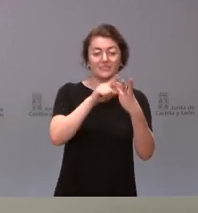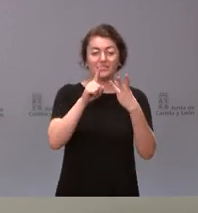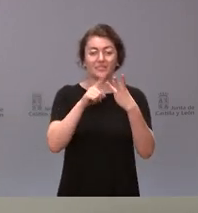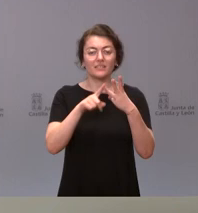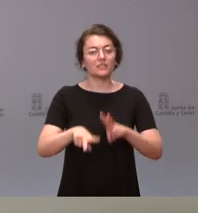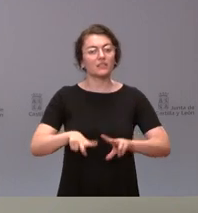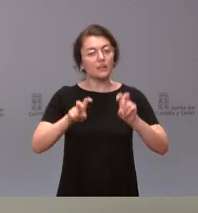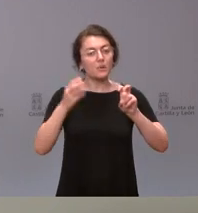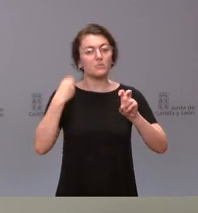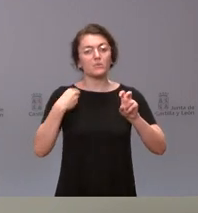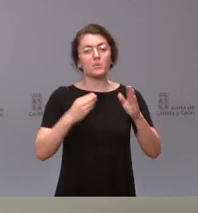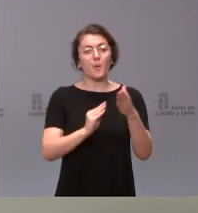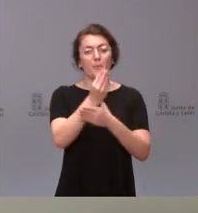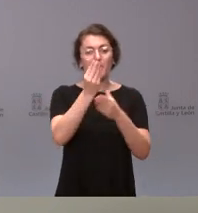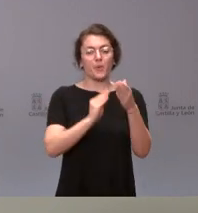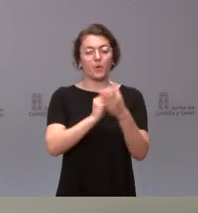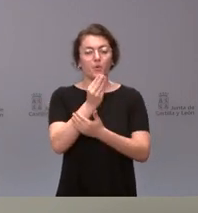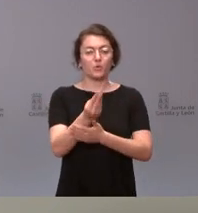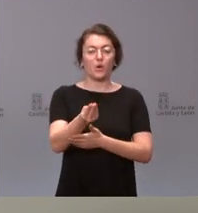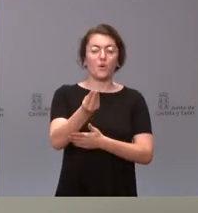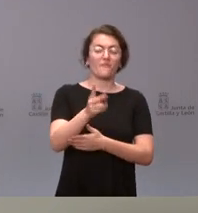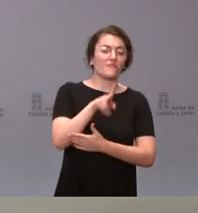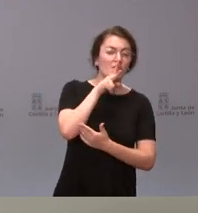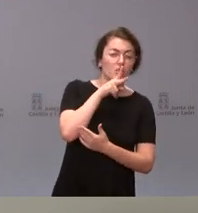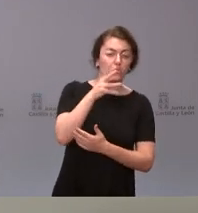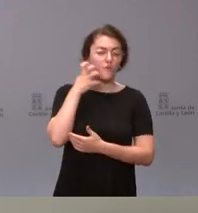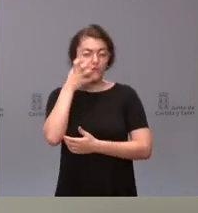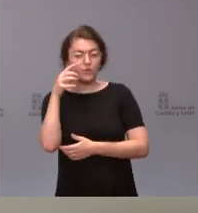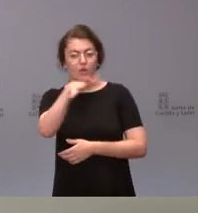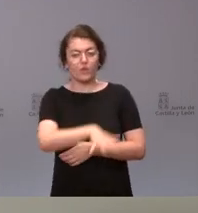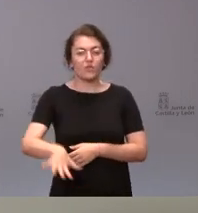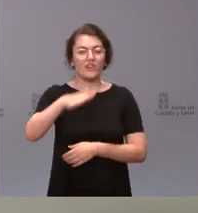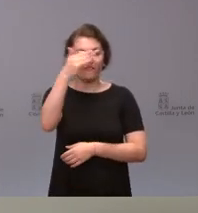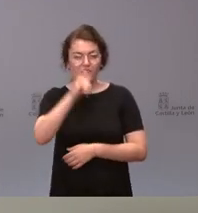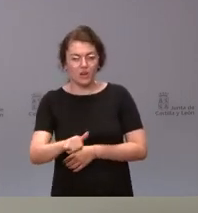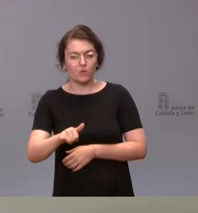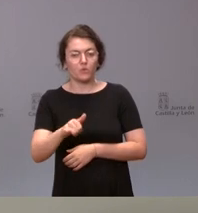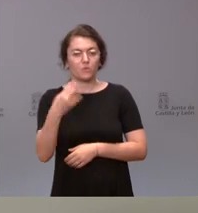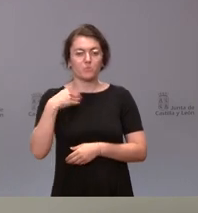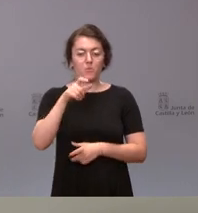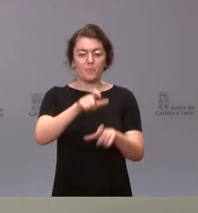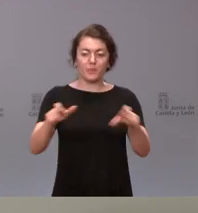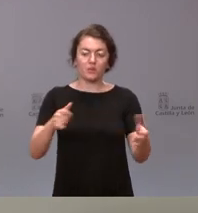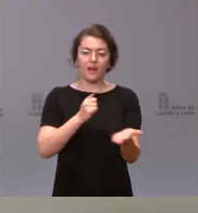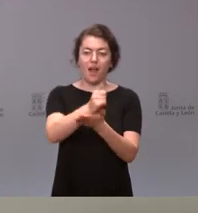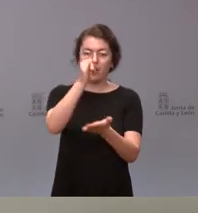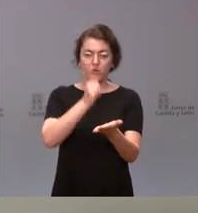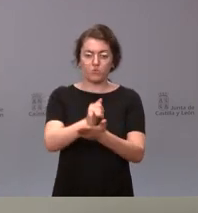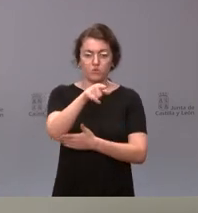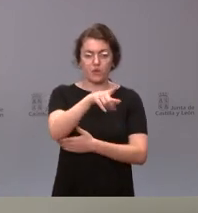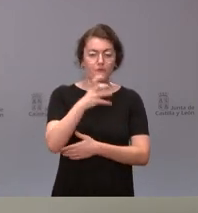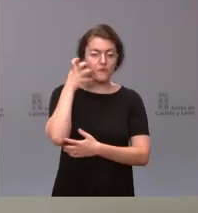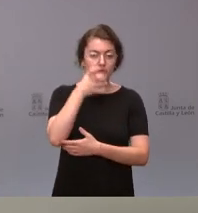con los productos ortofrutícolas del Bierzo. lado, se quejan los productores de fruta del Bierzo